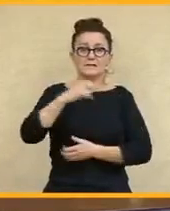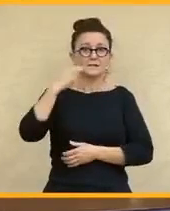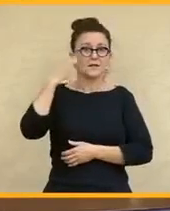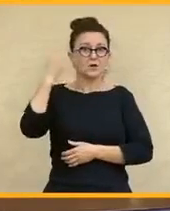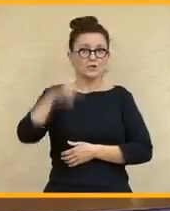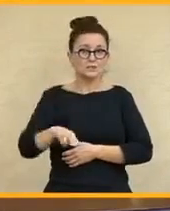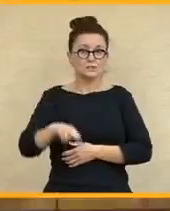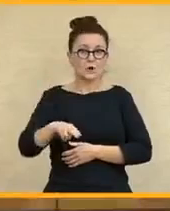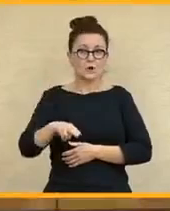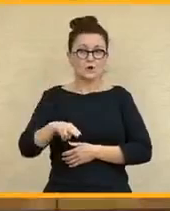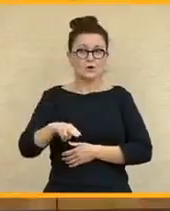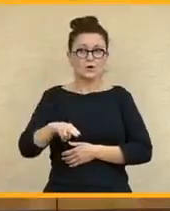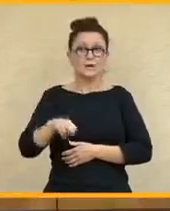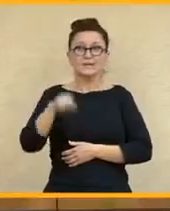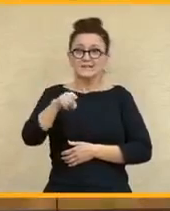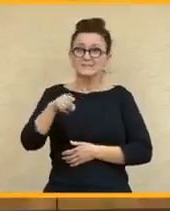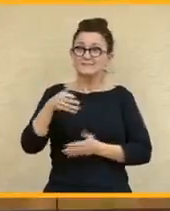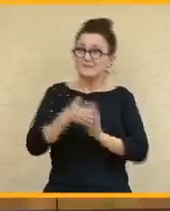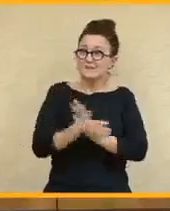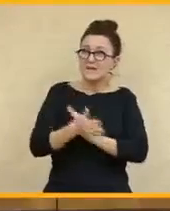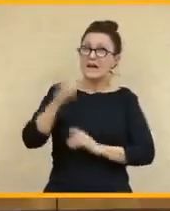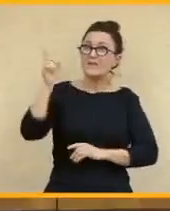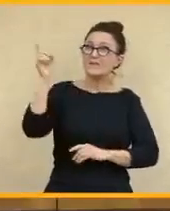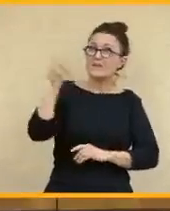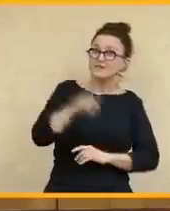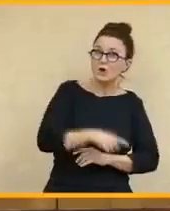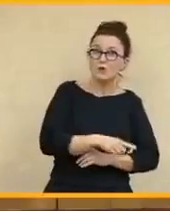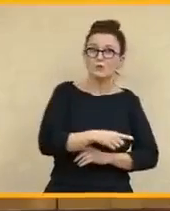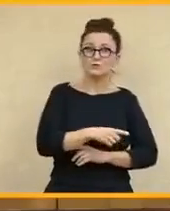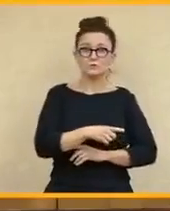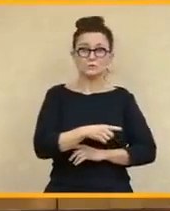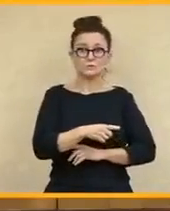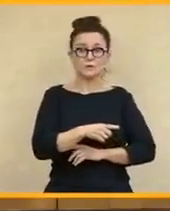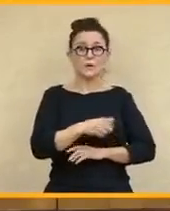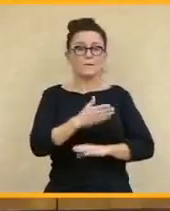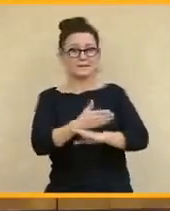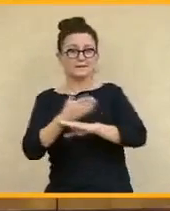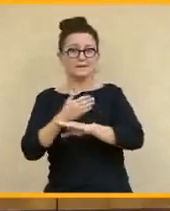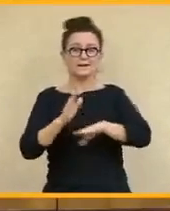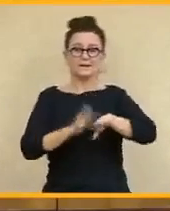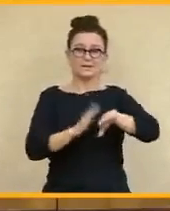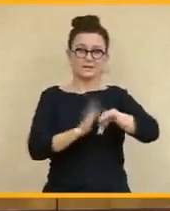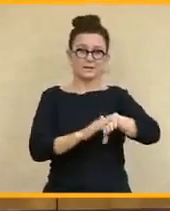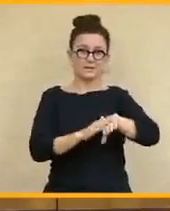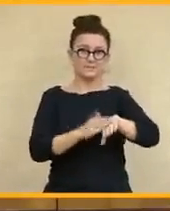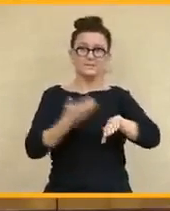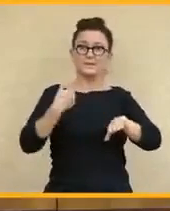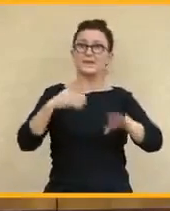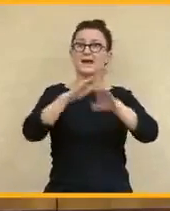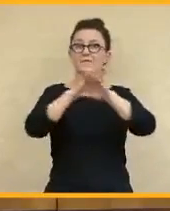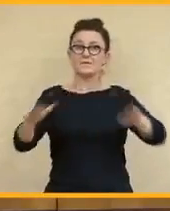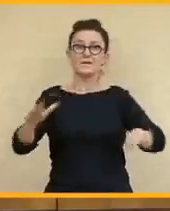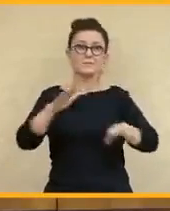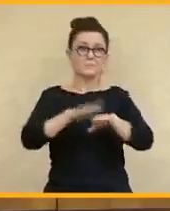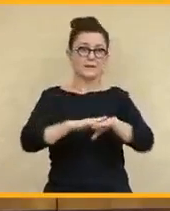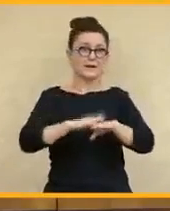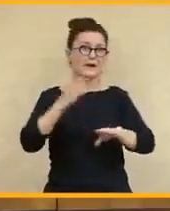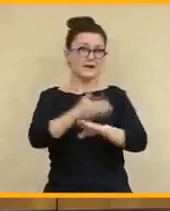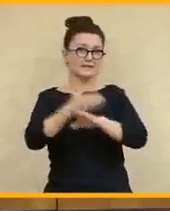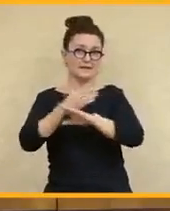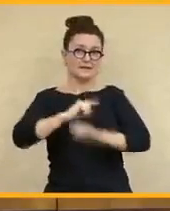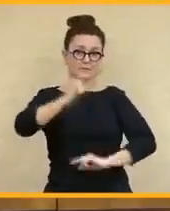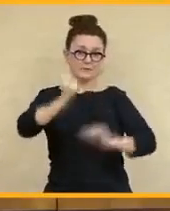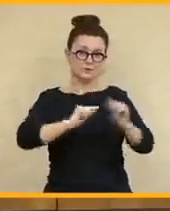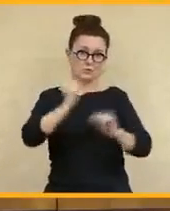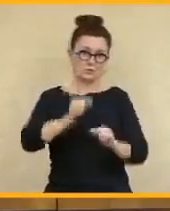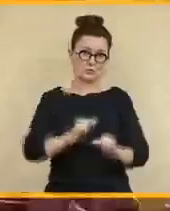izquierdas. Dejen de utilizar a las víctimas del terrorismo para denigrar, atacar un presupuesto. No